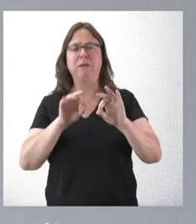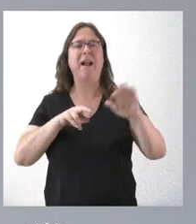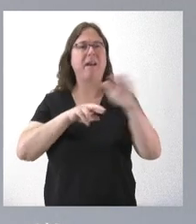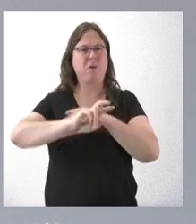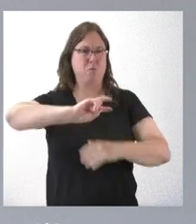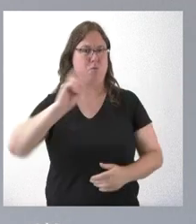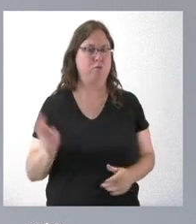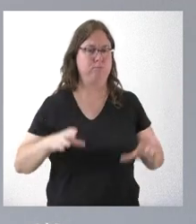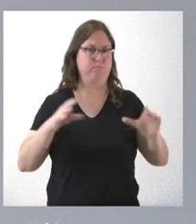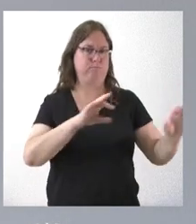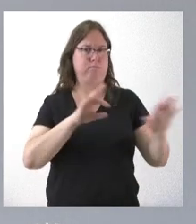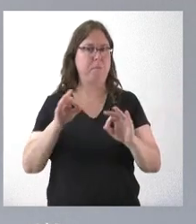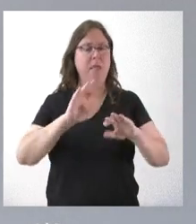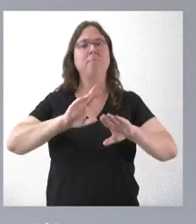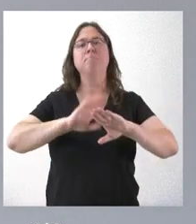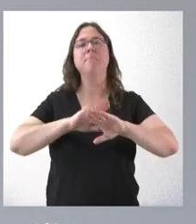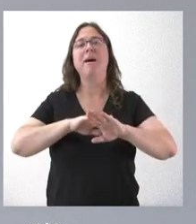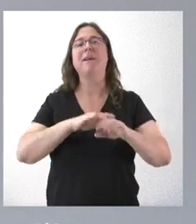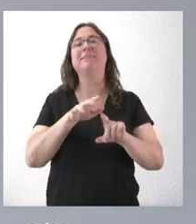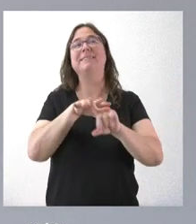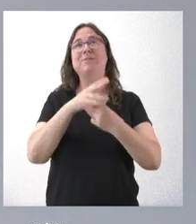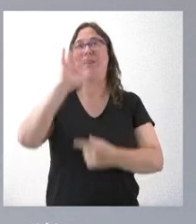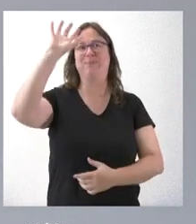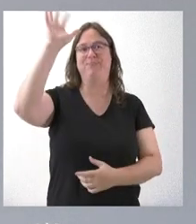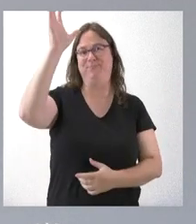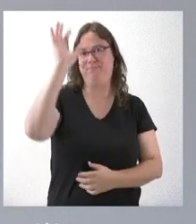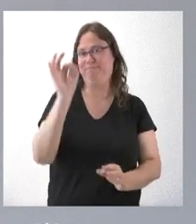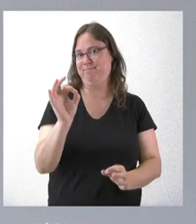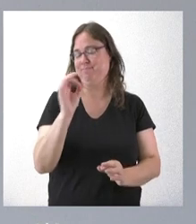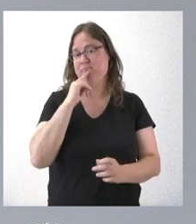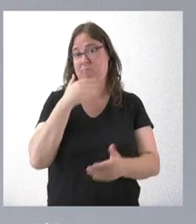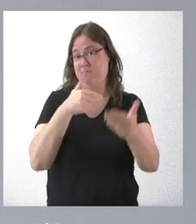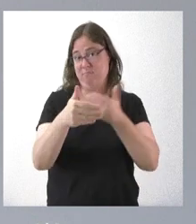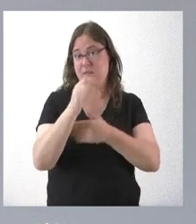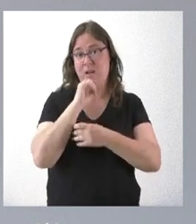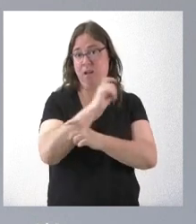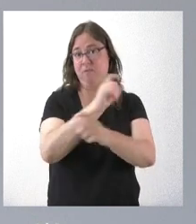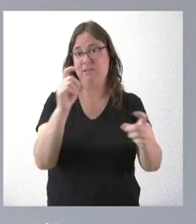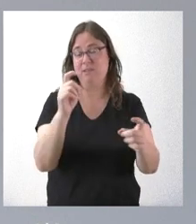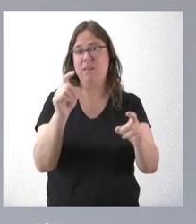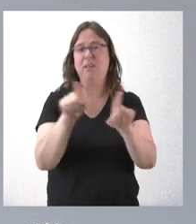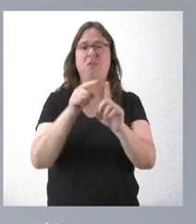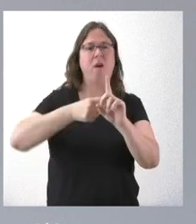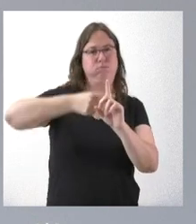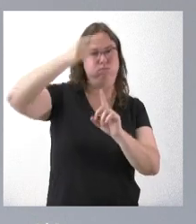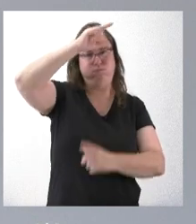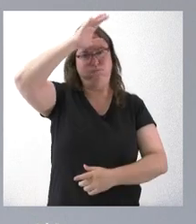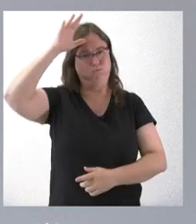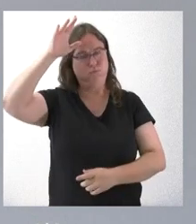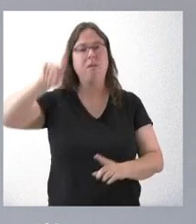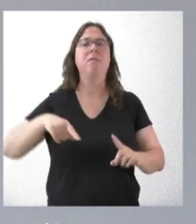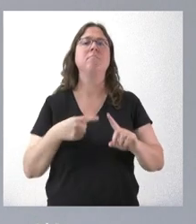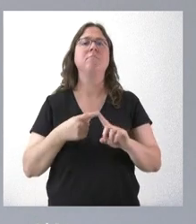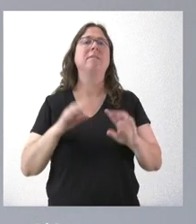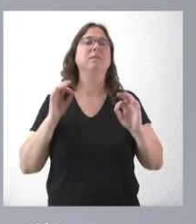del operativo y, por tanto, responde a las condiciones climáticas que se han anunciado de altas temperaturas y, en principio,